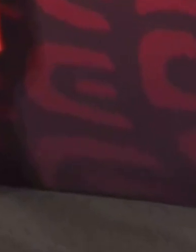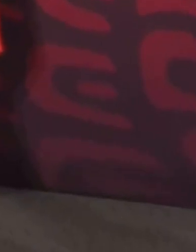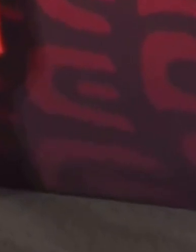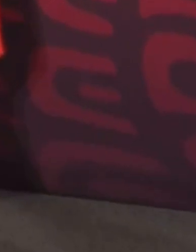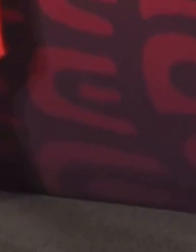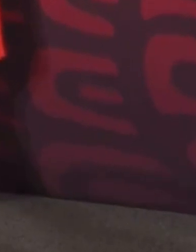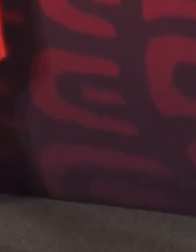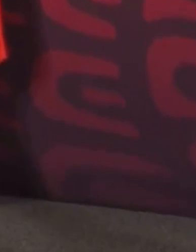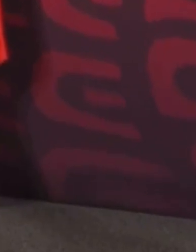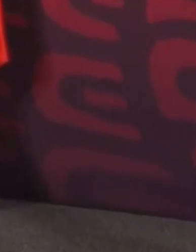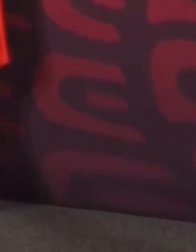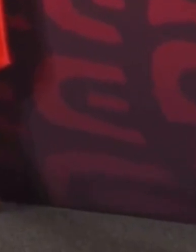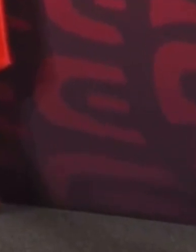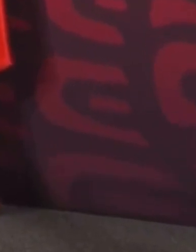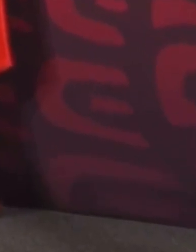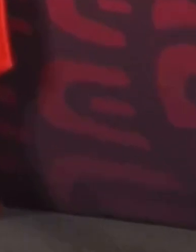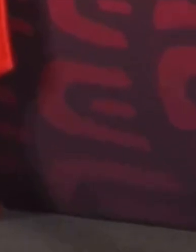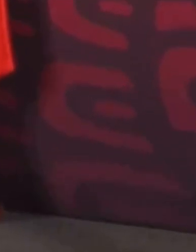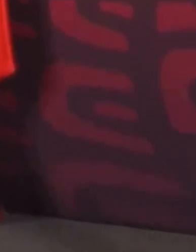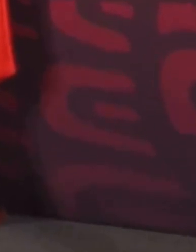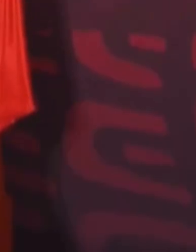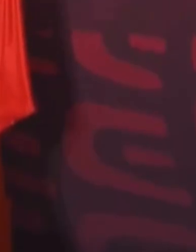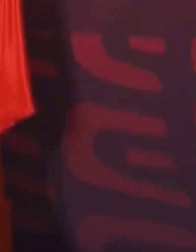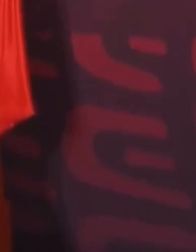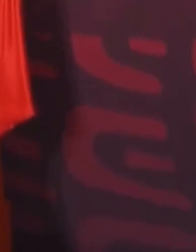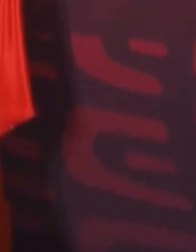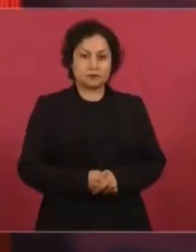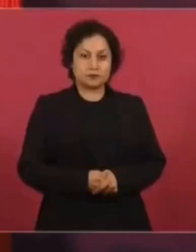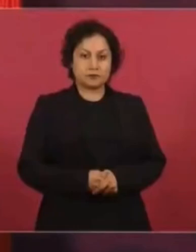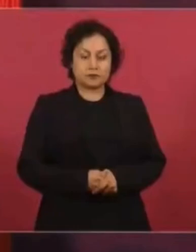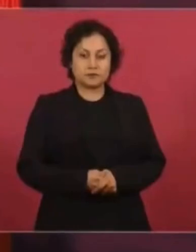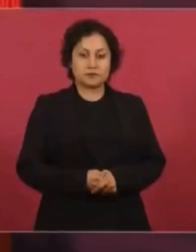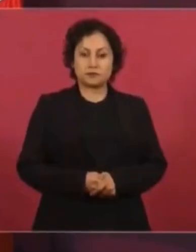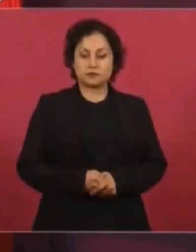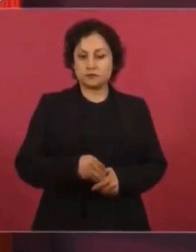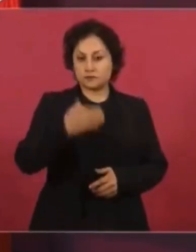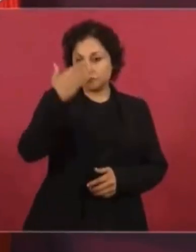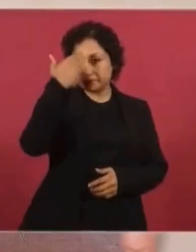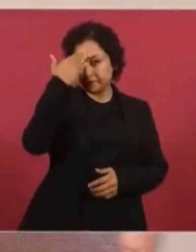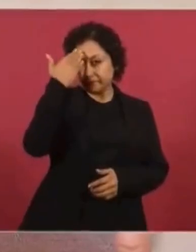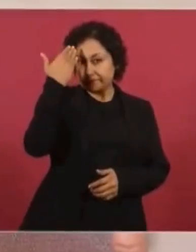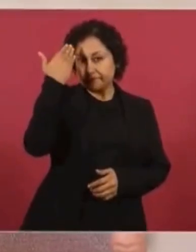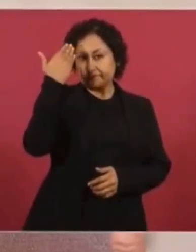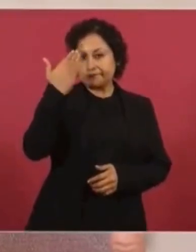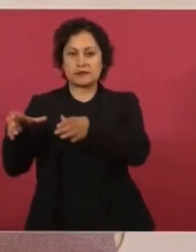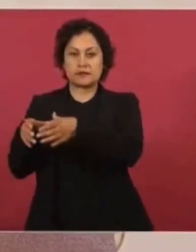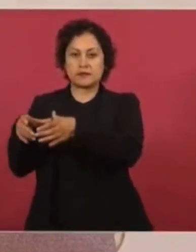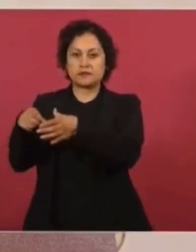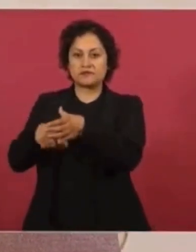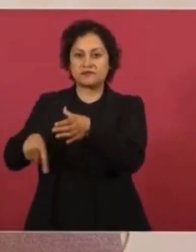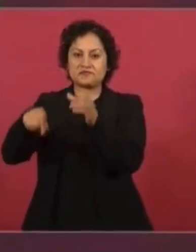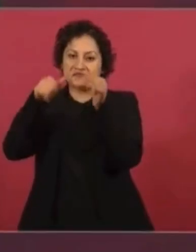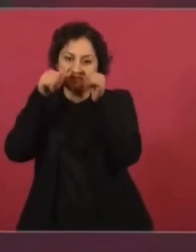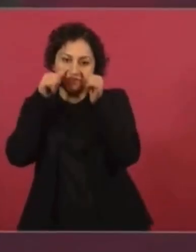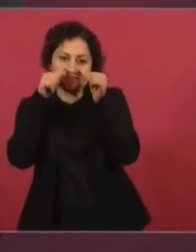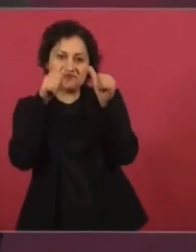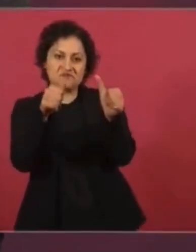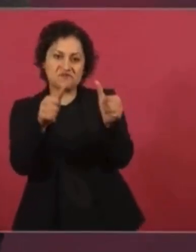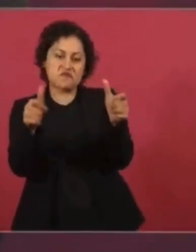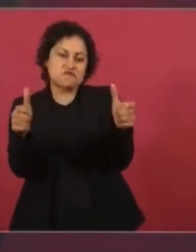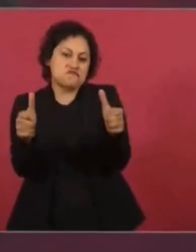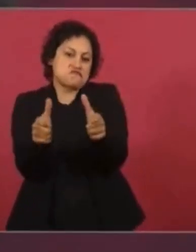gobiernos de derecha sólo favorecen a las minorías, son